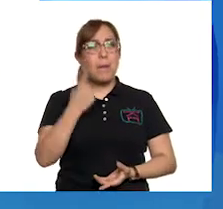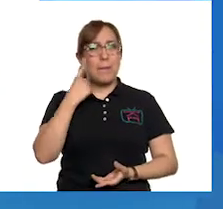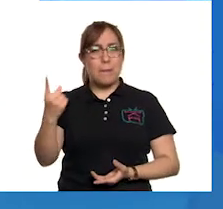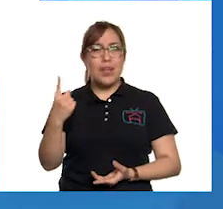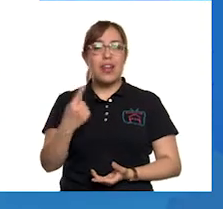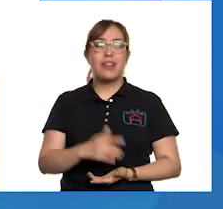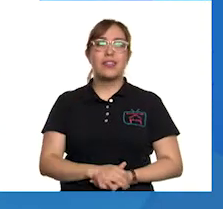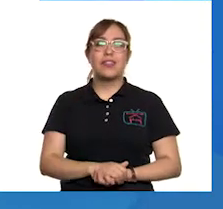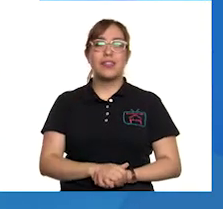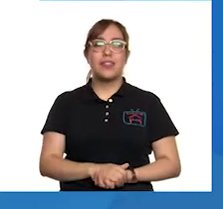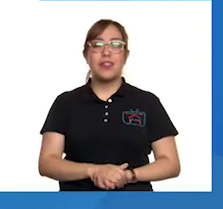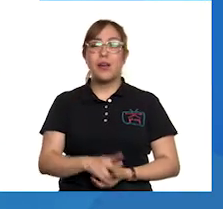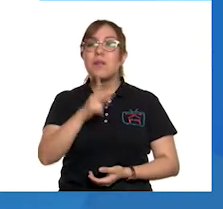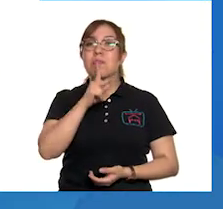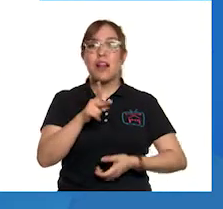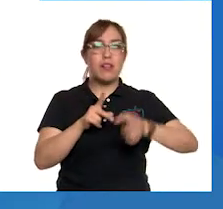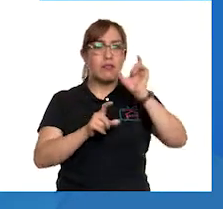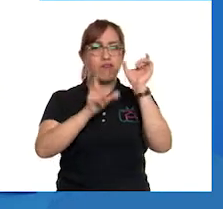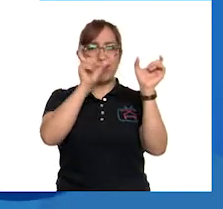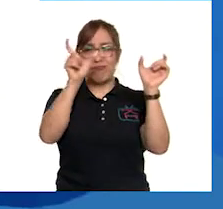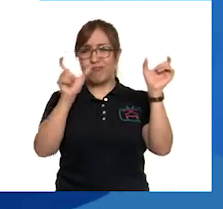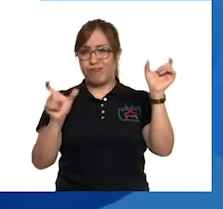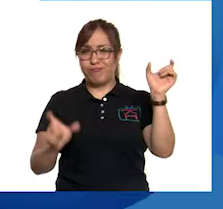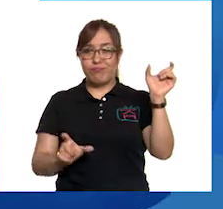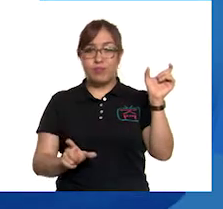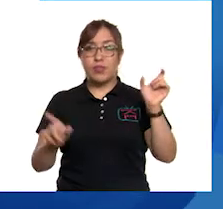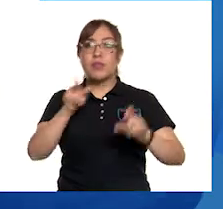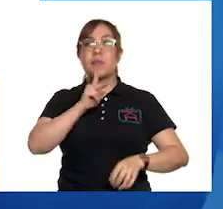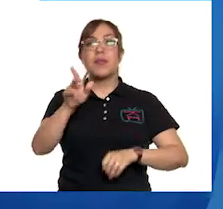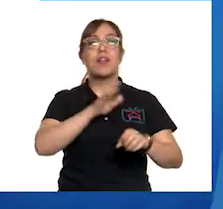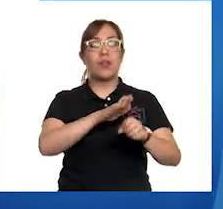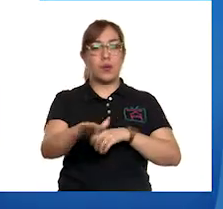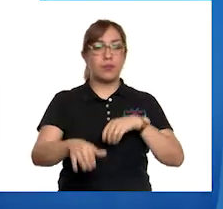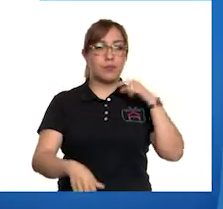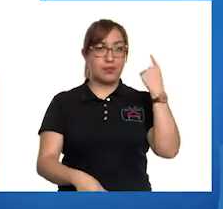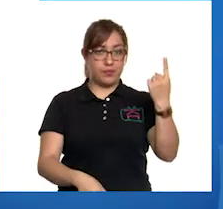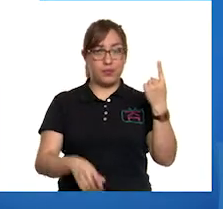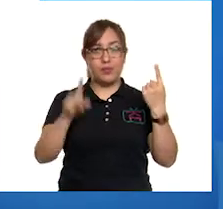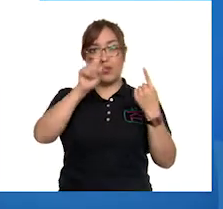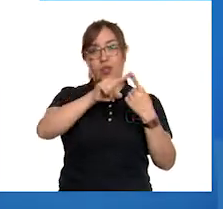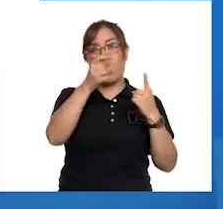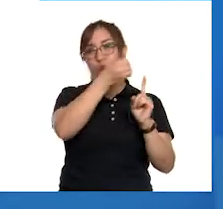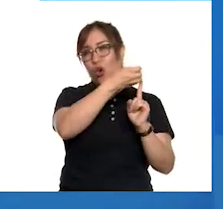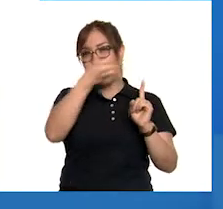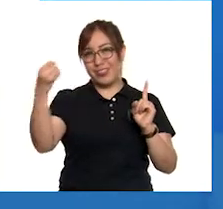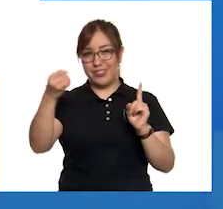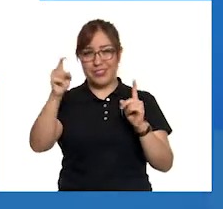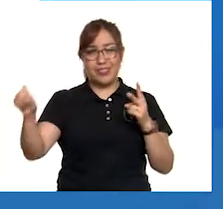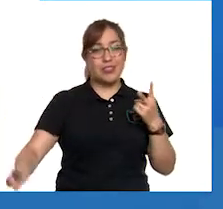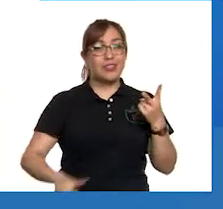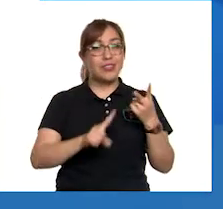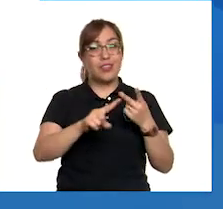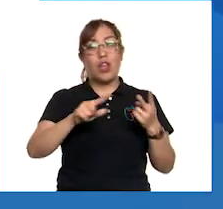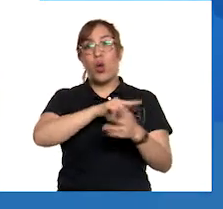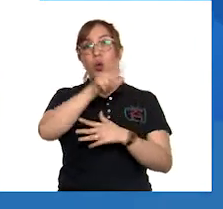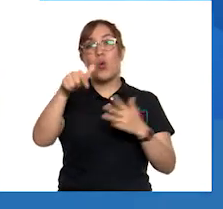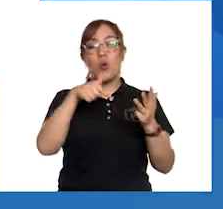que están relacionadas con el tema de hoy. Las palabras son organización, lugar,